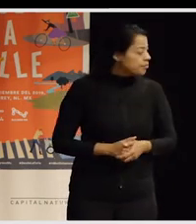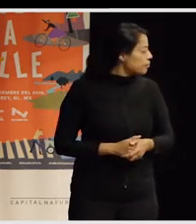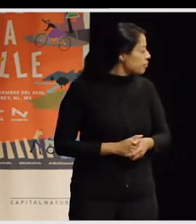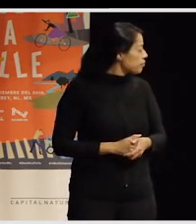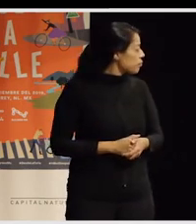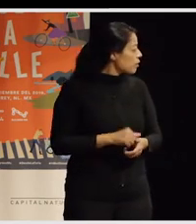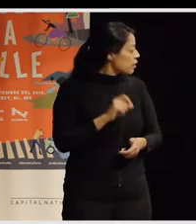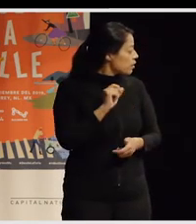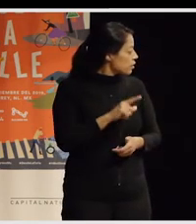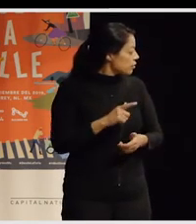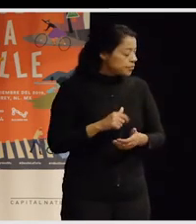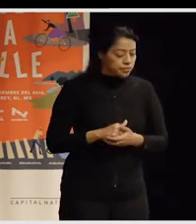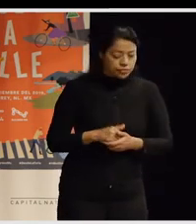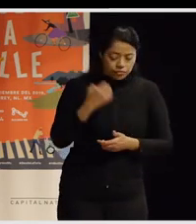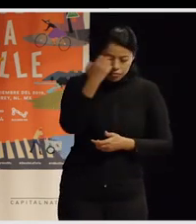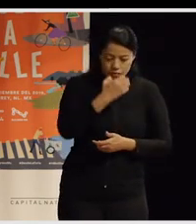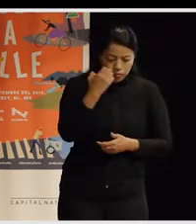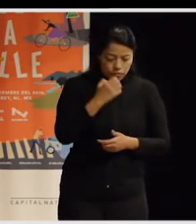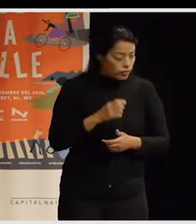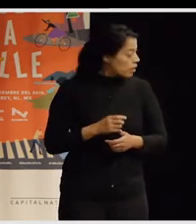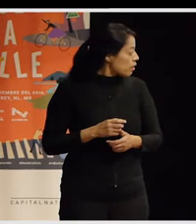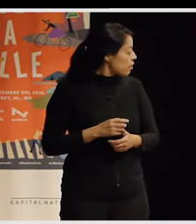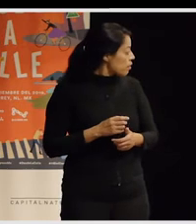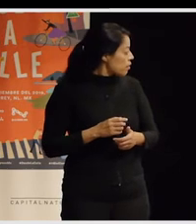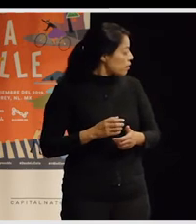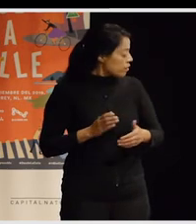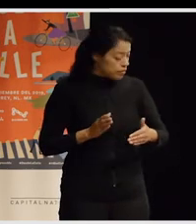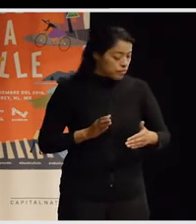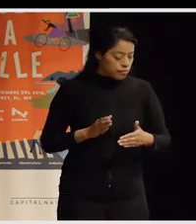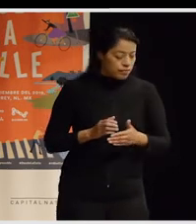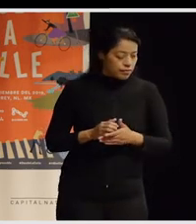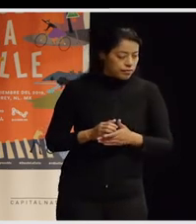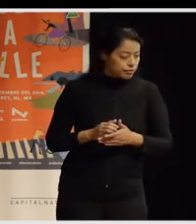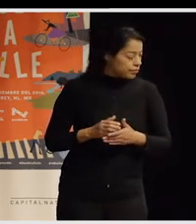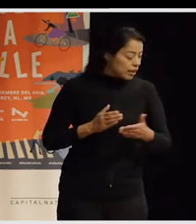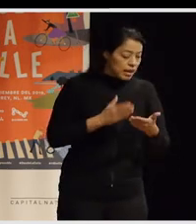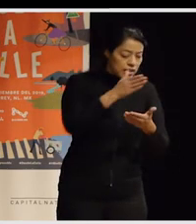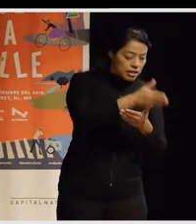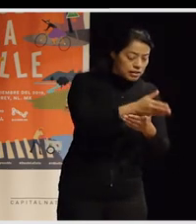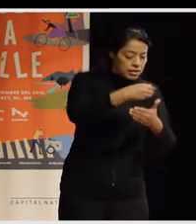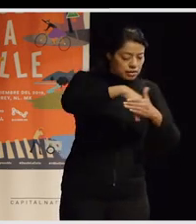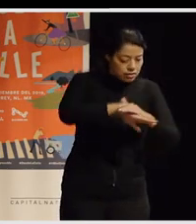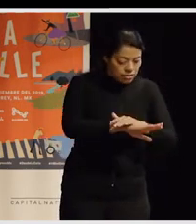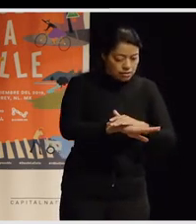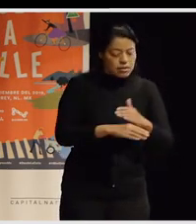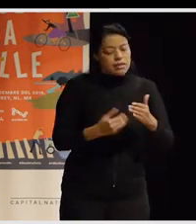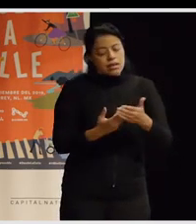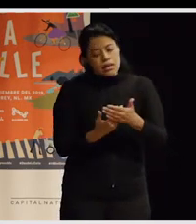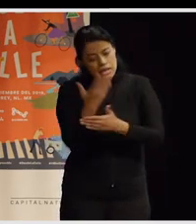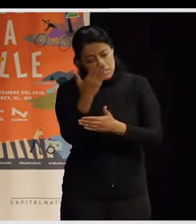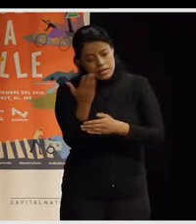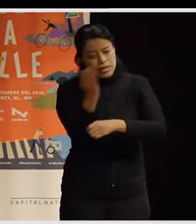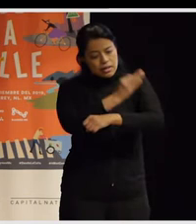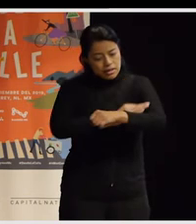arriba es la escuela, ¿no? Y a la derecha veis que tiene un paso de cebra pequeñito, ¿no? Bueno, pues en las entradas y salidas de la escuela, la mañana, el mediodía y la tarde,